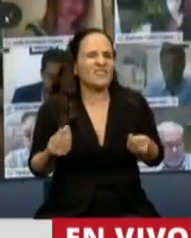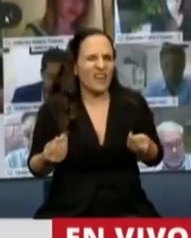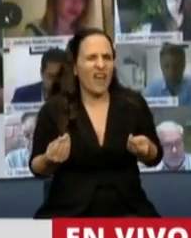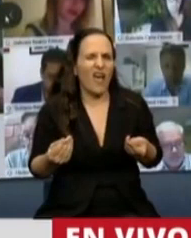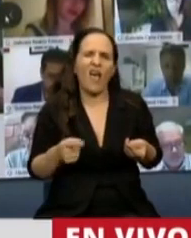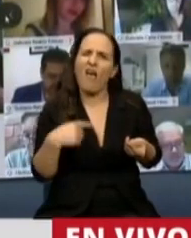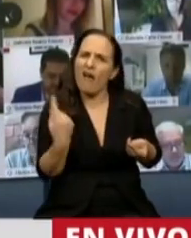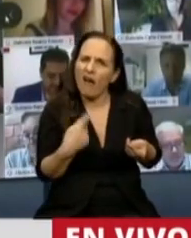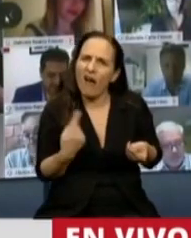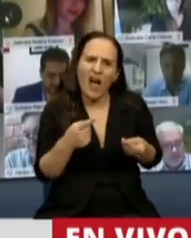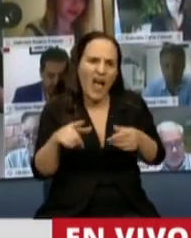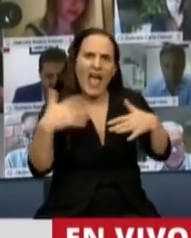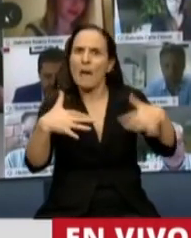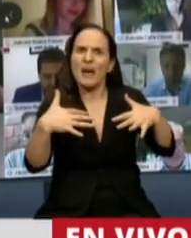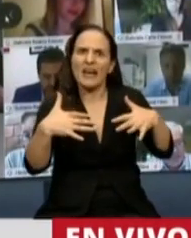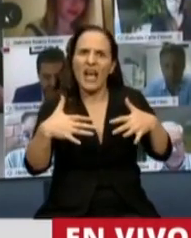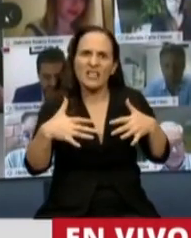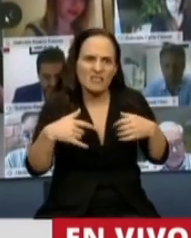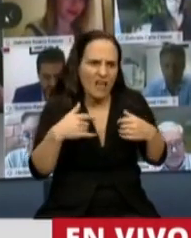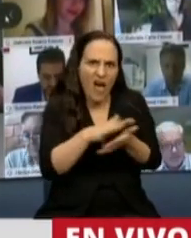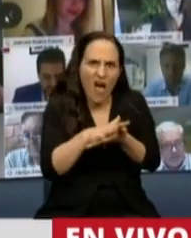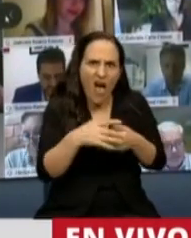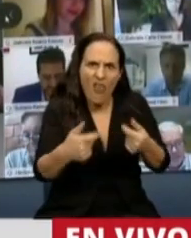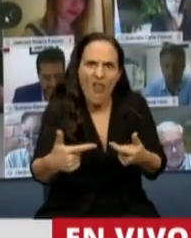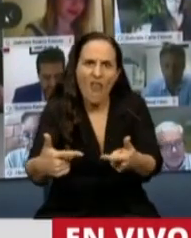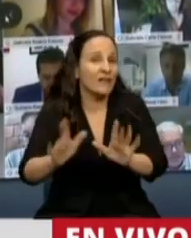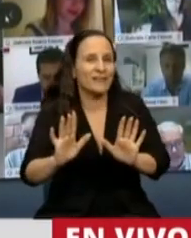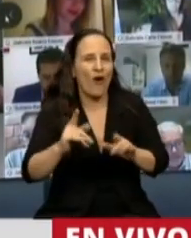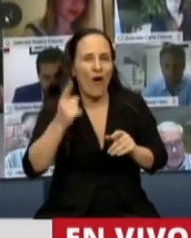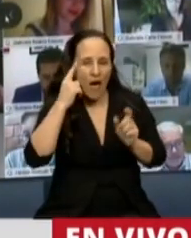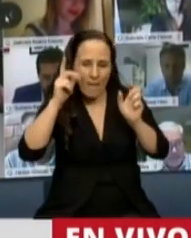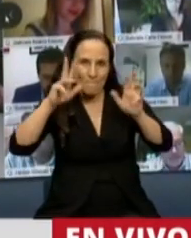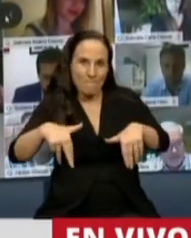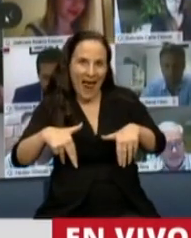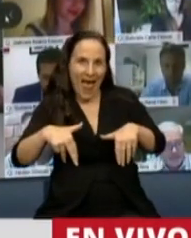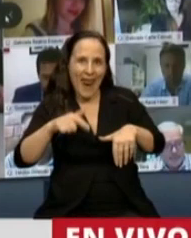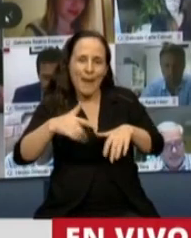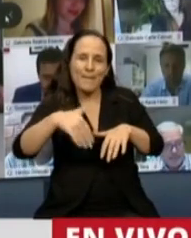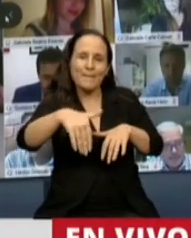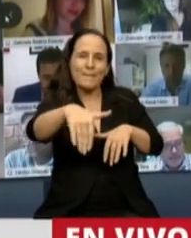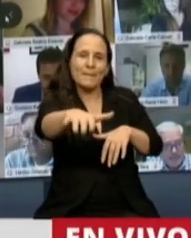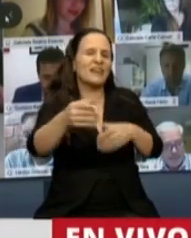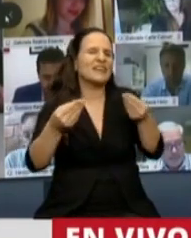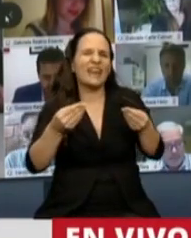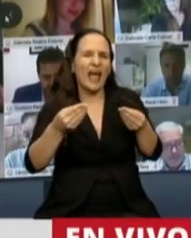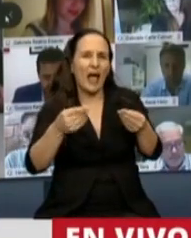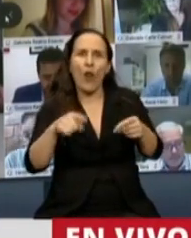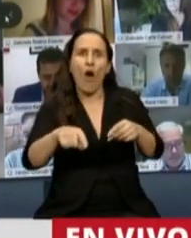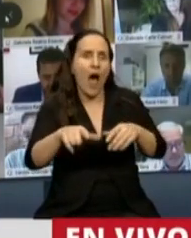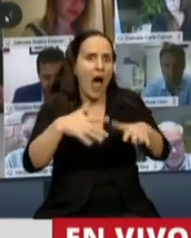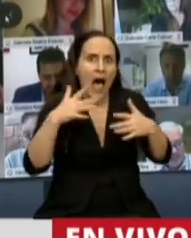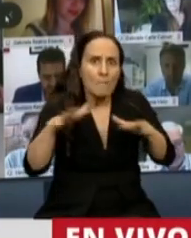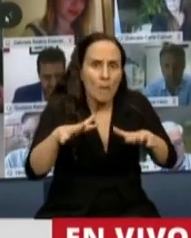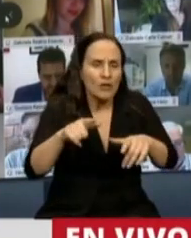solucionando la emergencia, de poder planificar políticas estratégicas a largo plazo donde no tengamos que salir corriendo